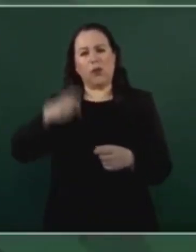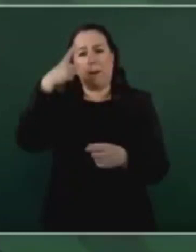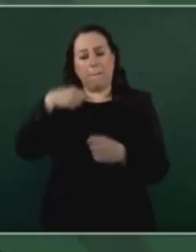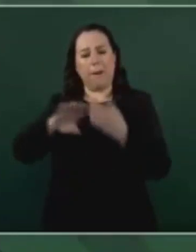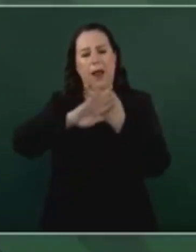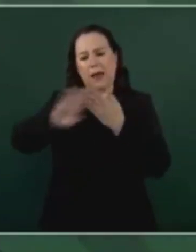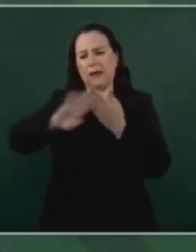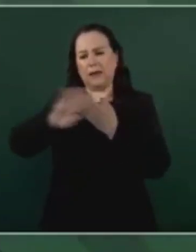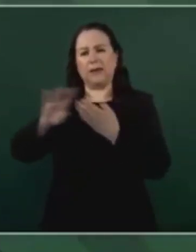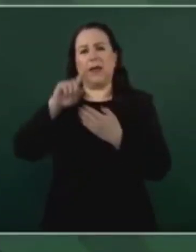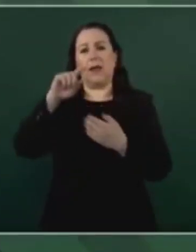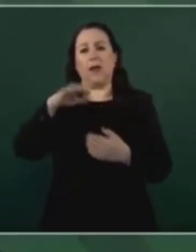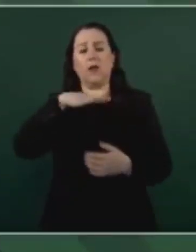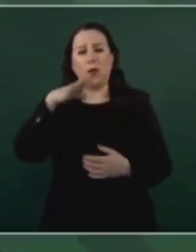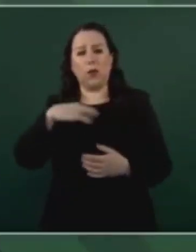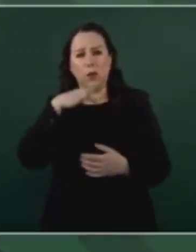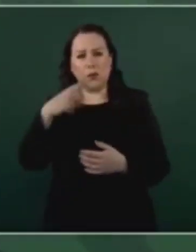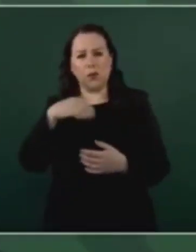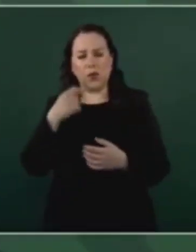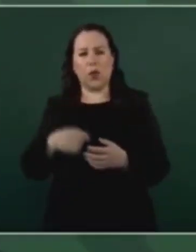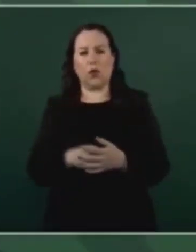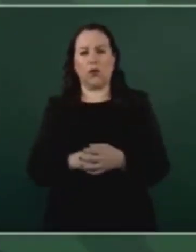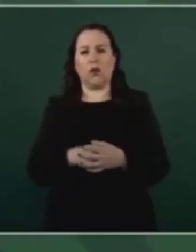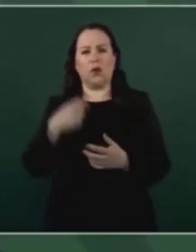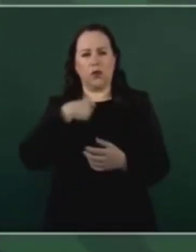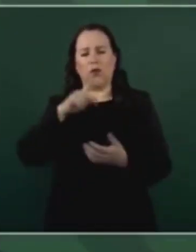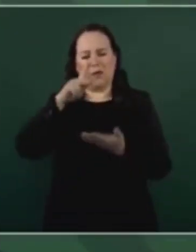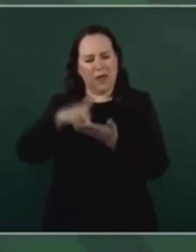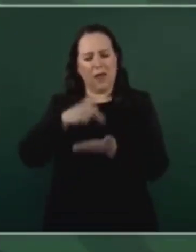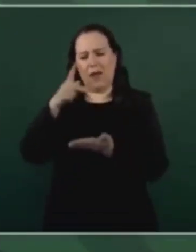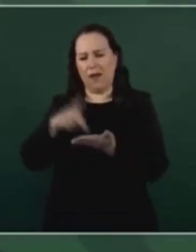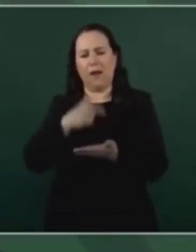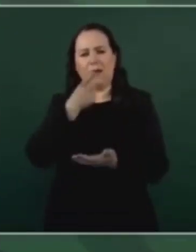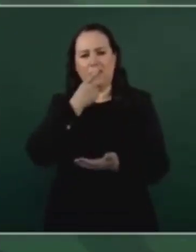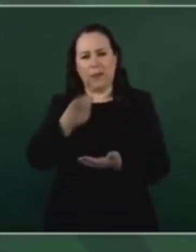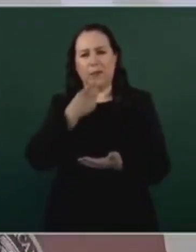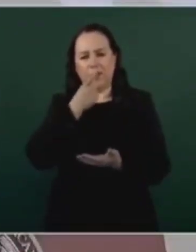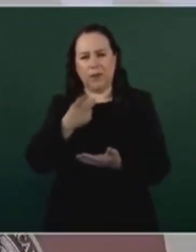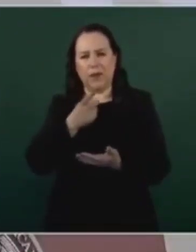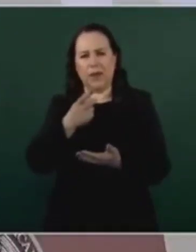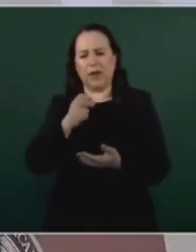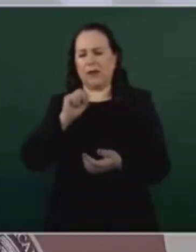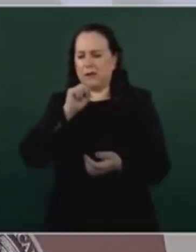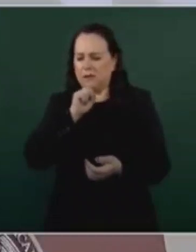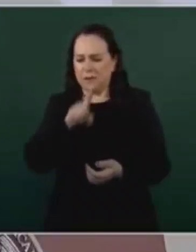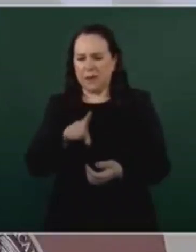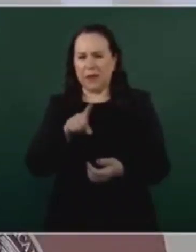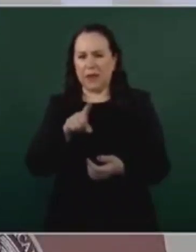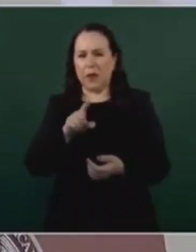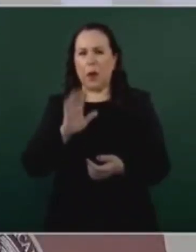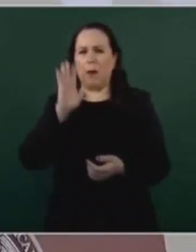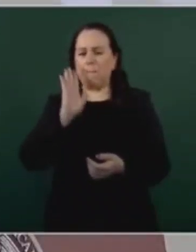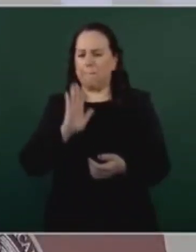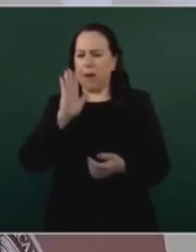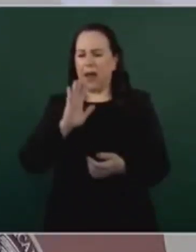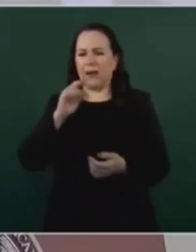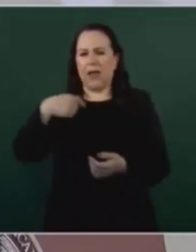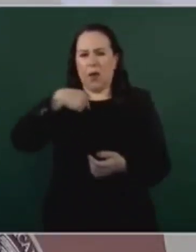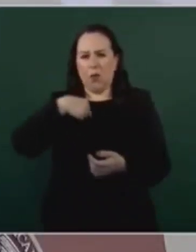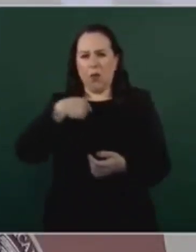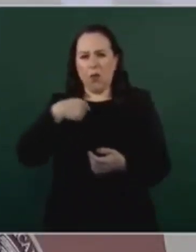lo he dicho en otras ocasiones y lo comentábamos ayer el presidente y un servidor, pues casi casi se lucha contra el mundo,